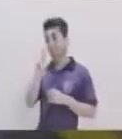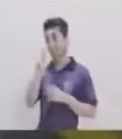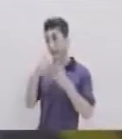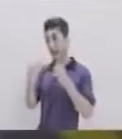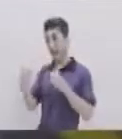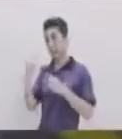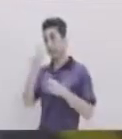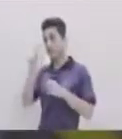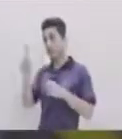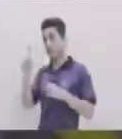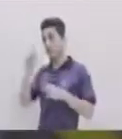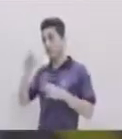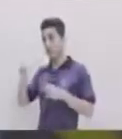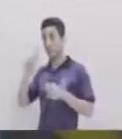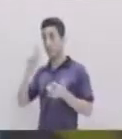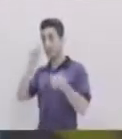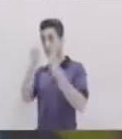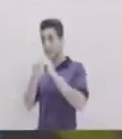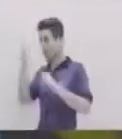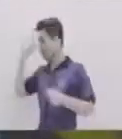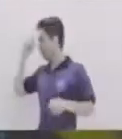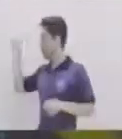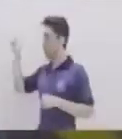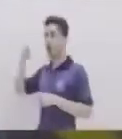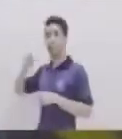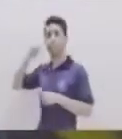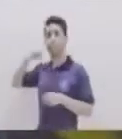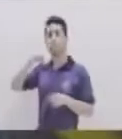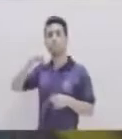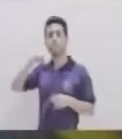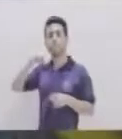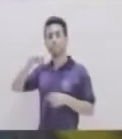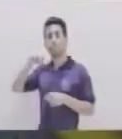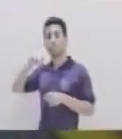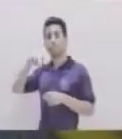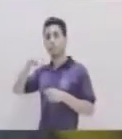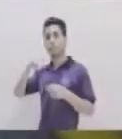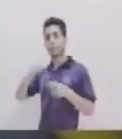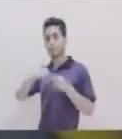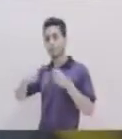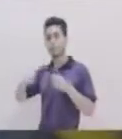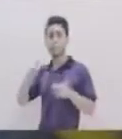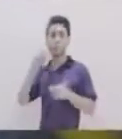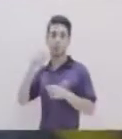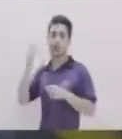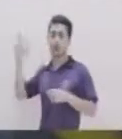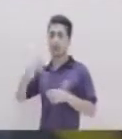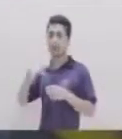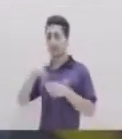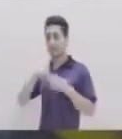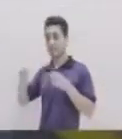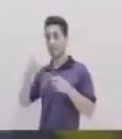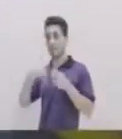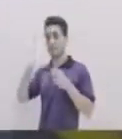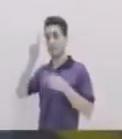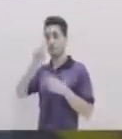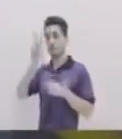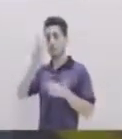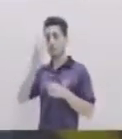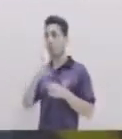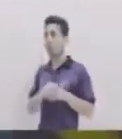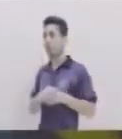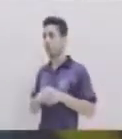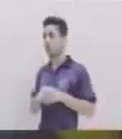Nosotros la vamos a convertir A metros ¿Por qué? Porque la gravedad Está en metros Sobre segundo cuadrado Y es igual a 21